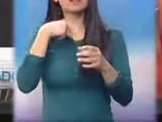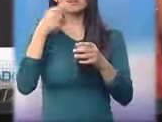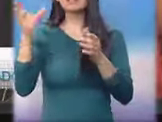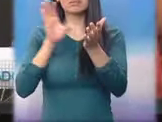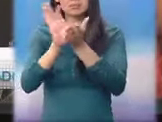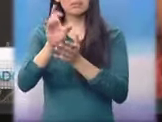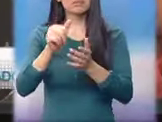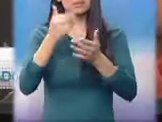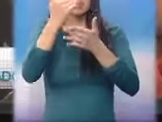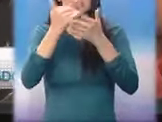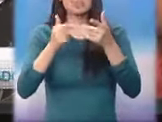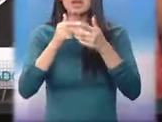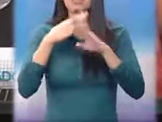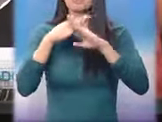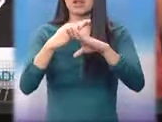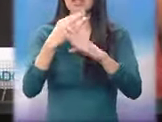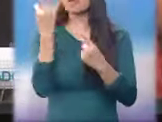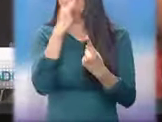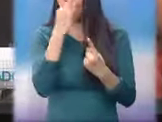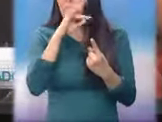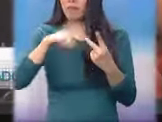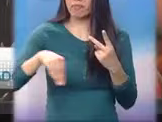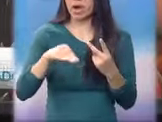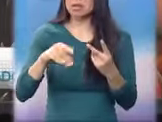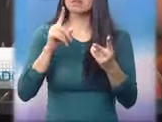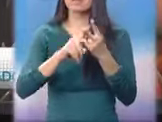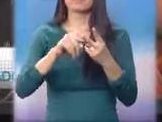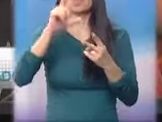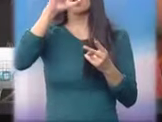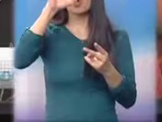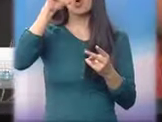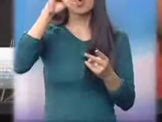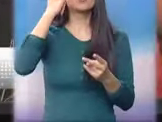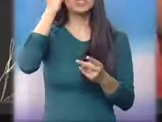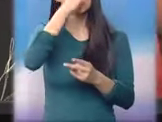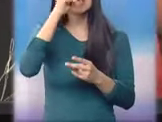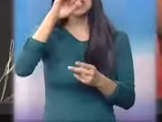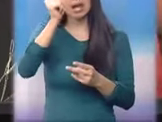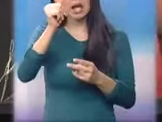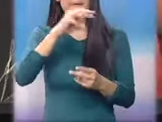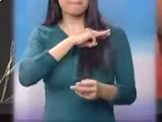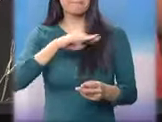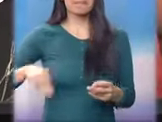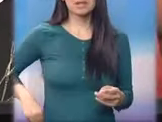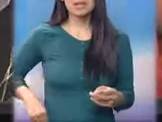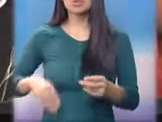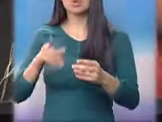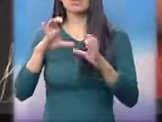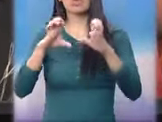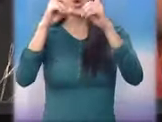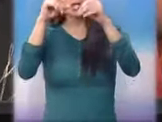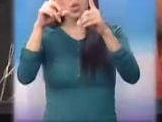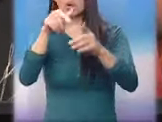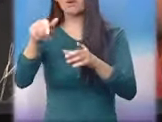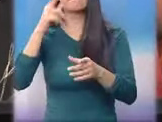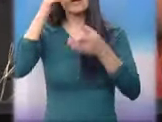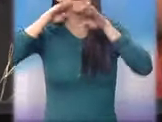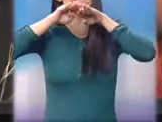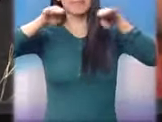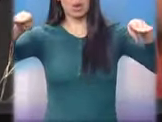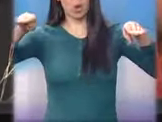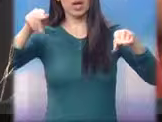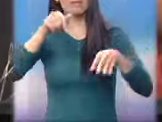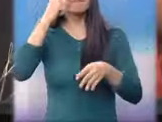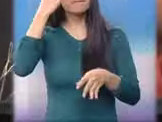financiamiento, tenemos la Defensoría de la Mujer Indígena, tenemos la CODIZRA y el Viceministerio de Educación Bilingüe, que para este